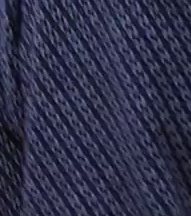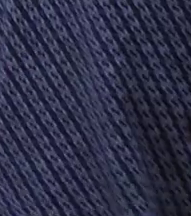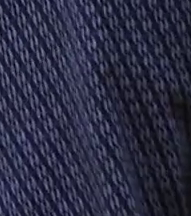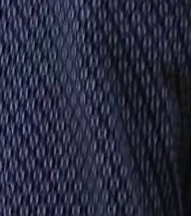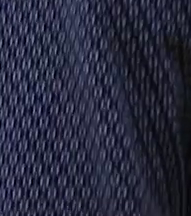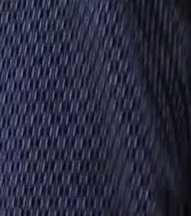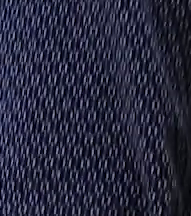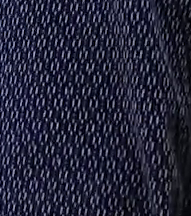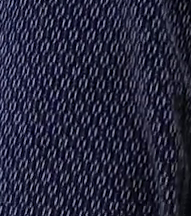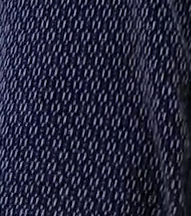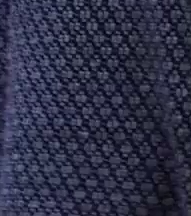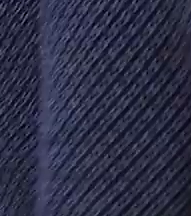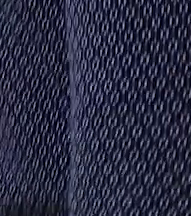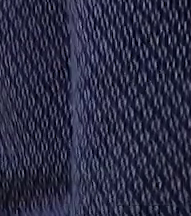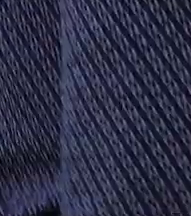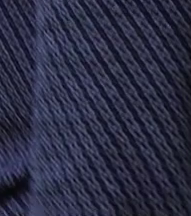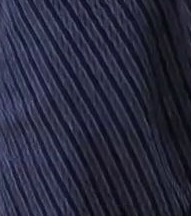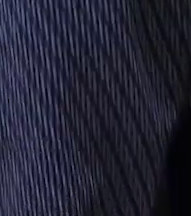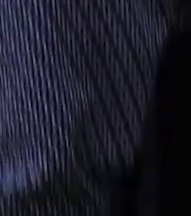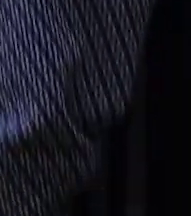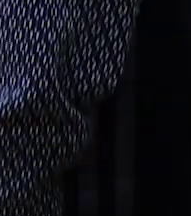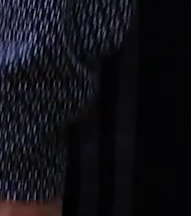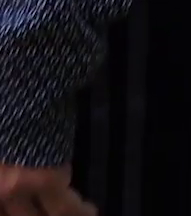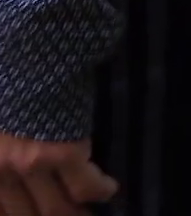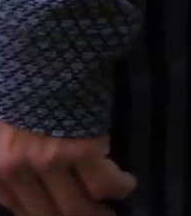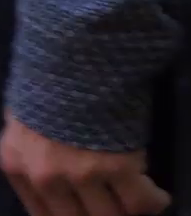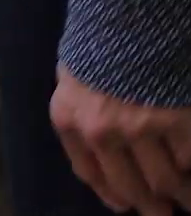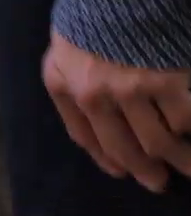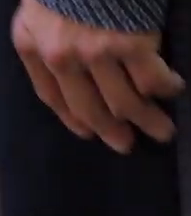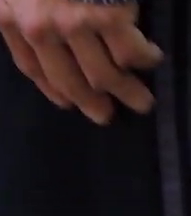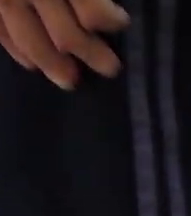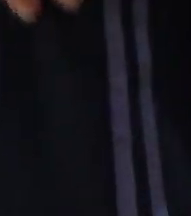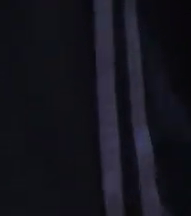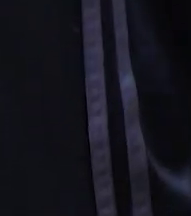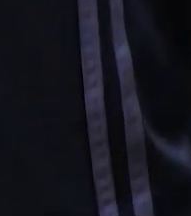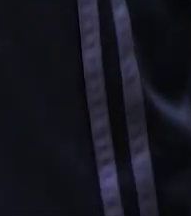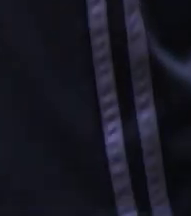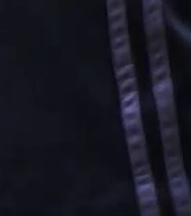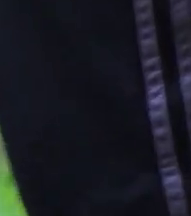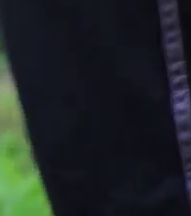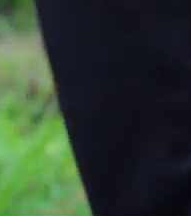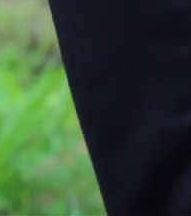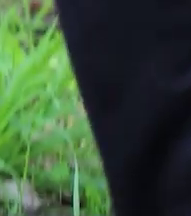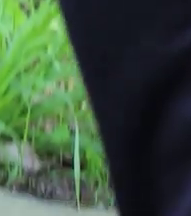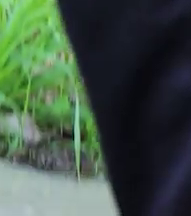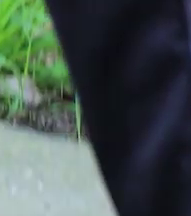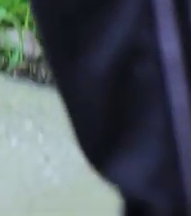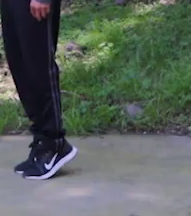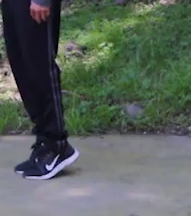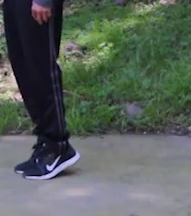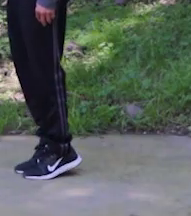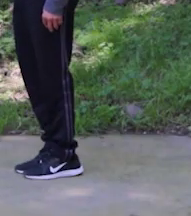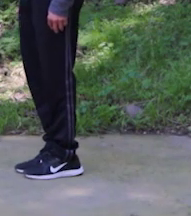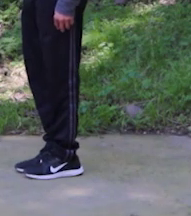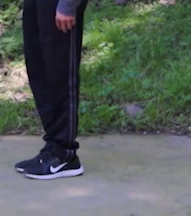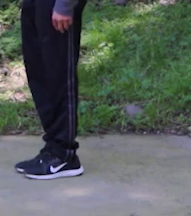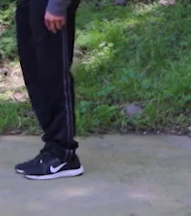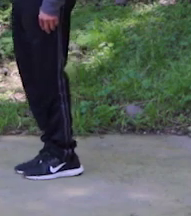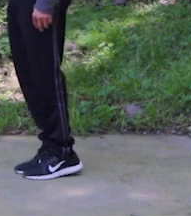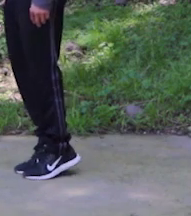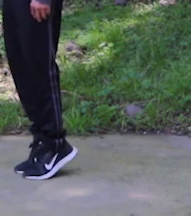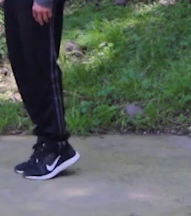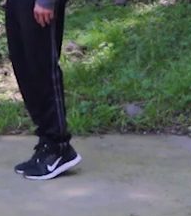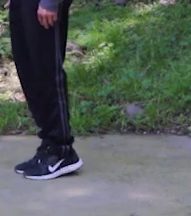Sin flexionar las rodillas. Nada más vamos a elevar exacto nuestros talones. Bien hecho. Exactamente. Ese es.